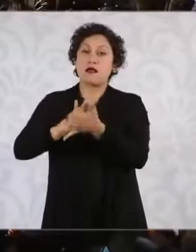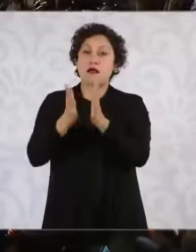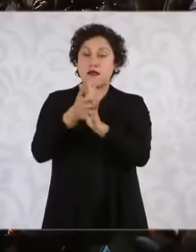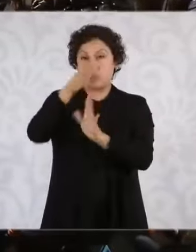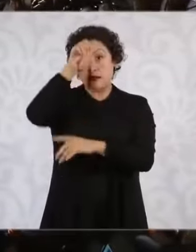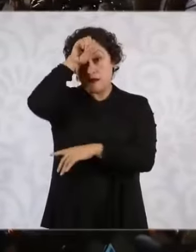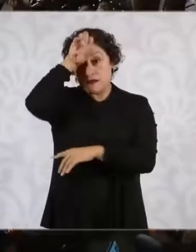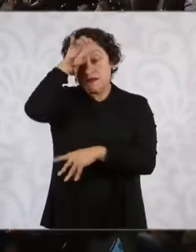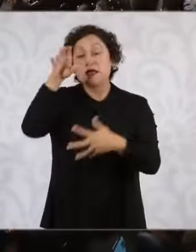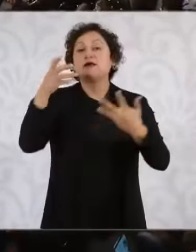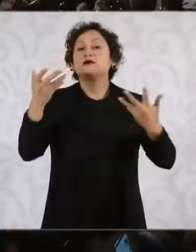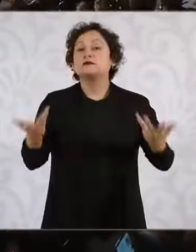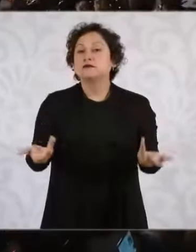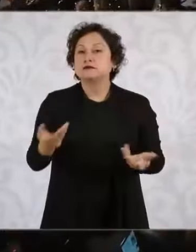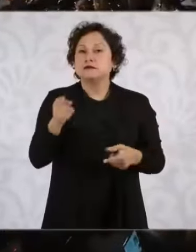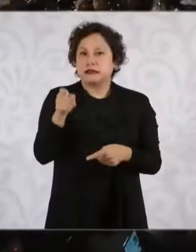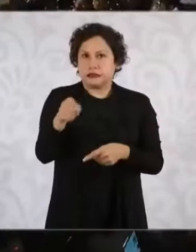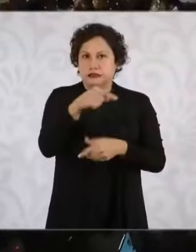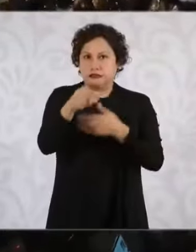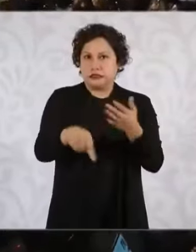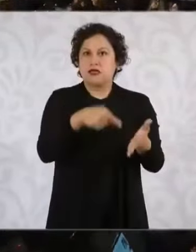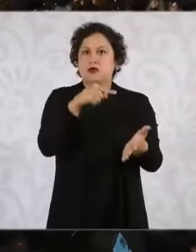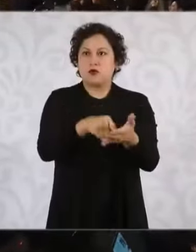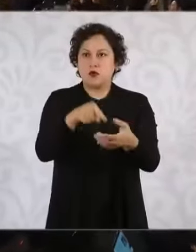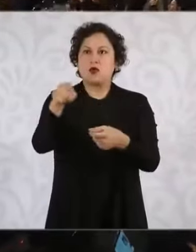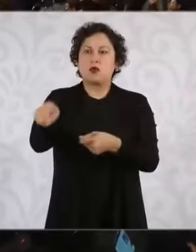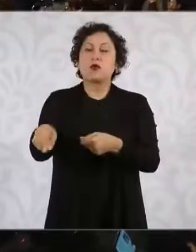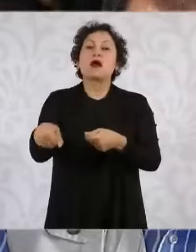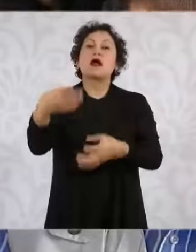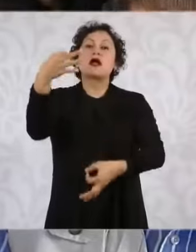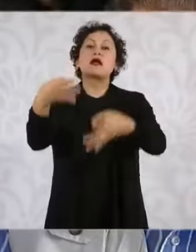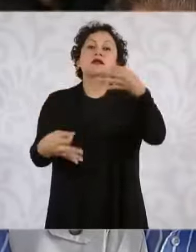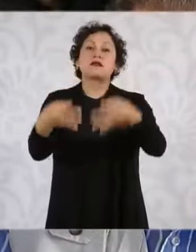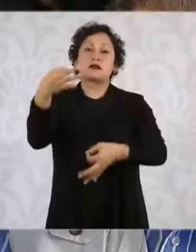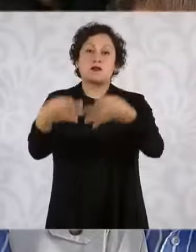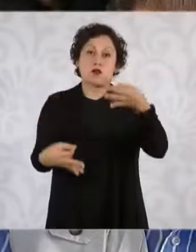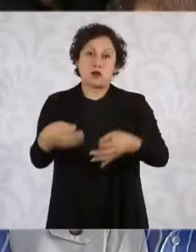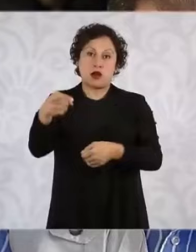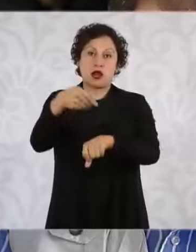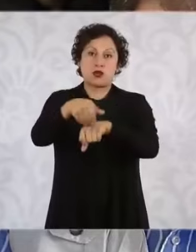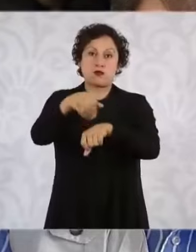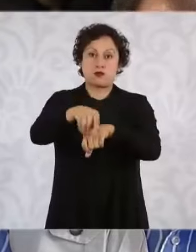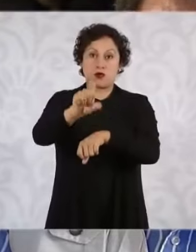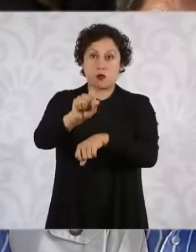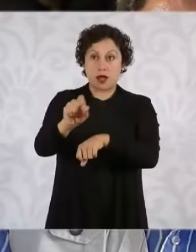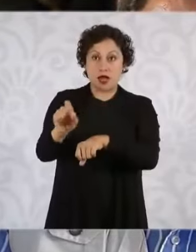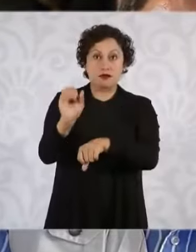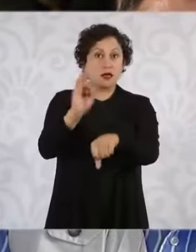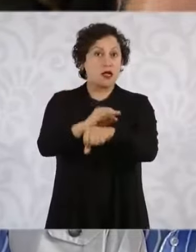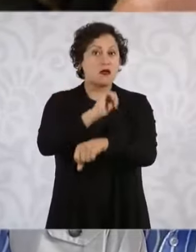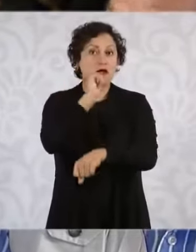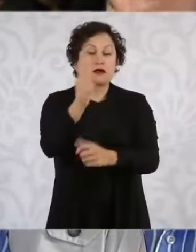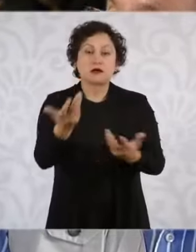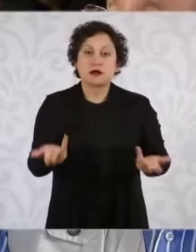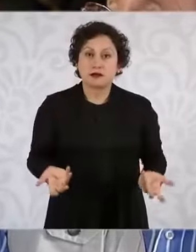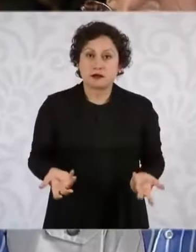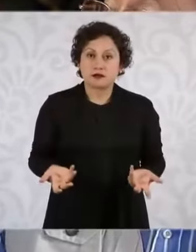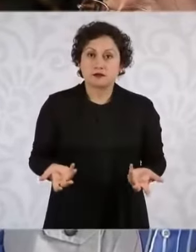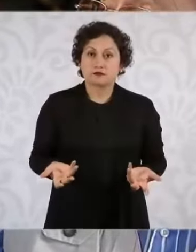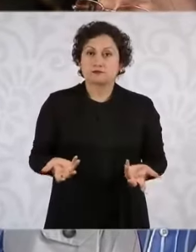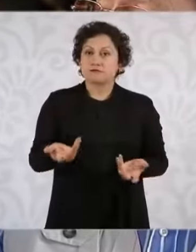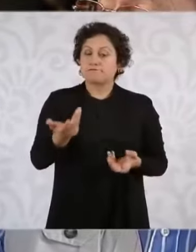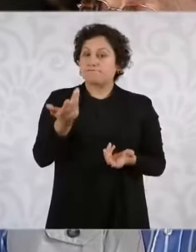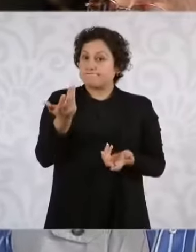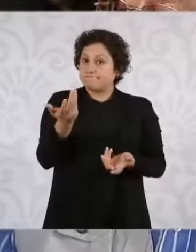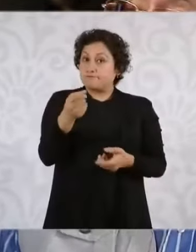con en este caso participó el Tribunal Agrario número 20, si se haría algo, si usted va a trabajar para